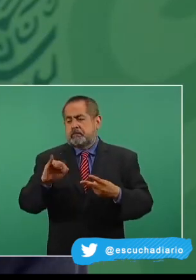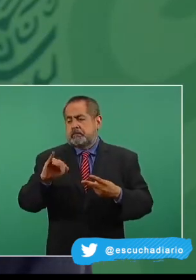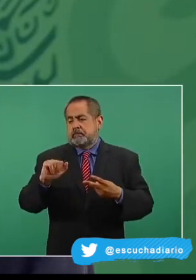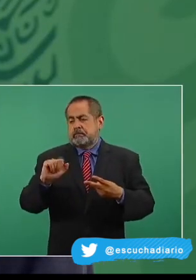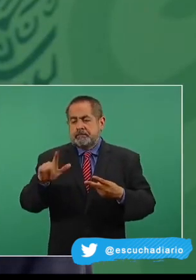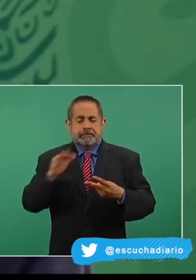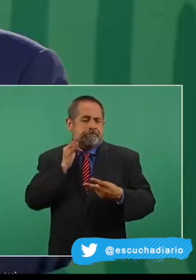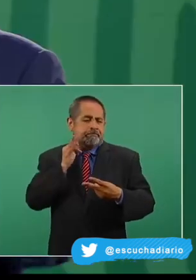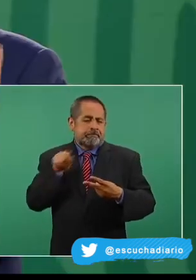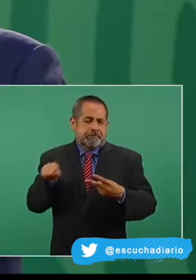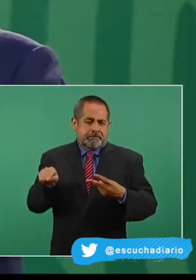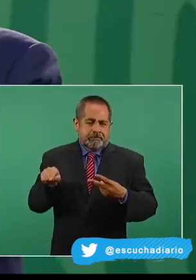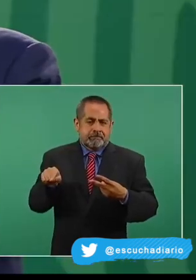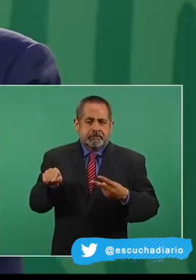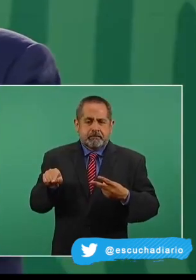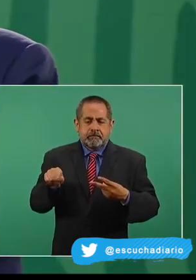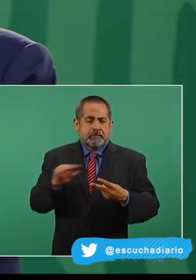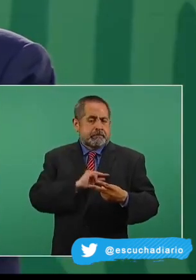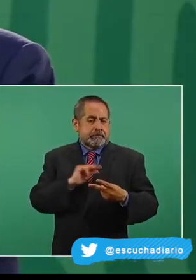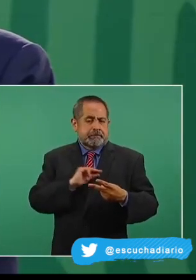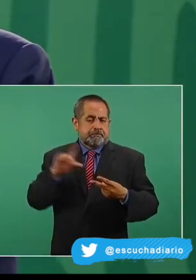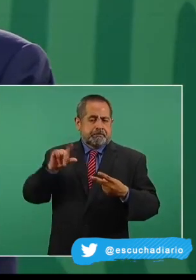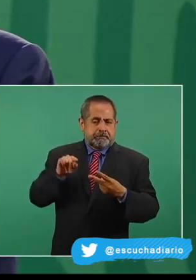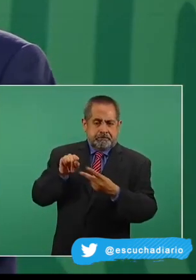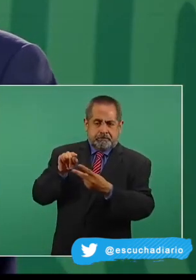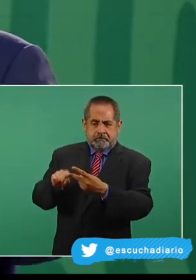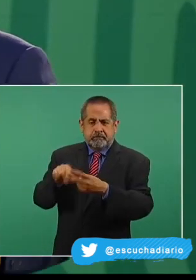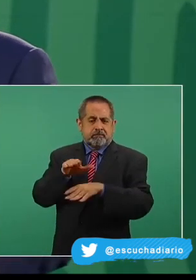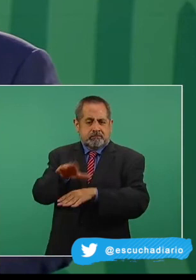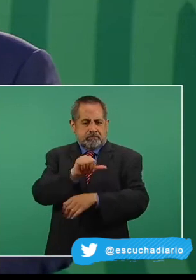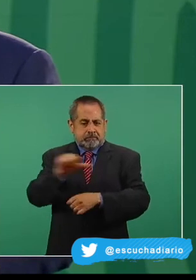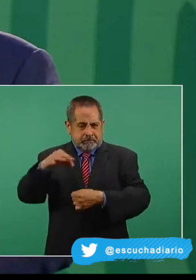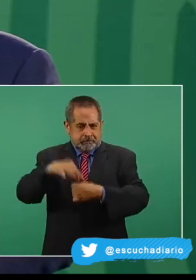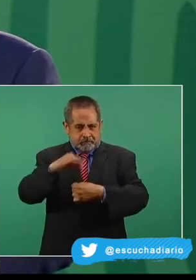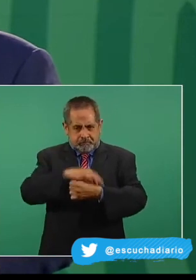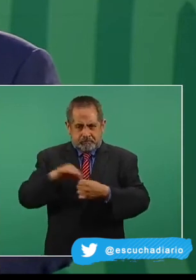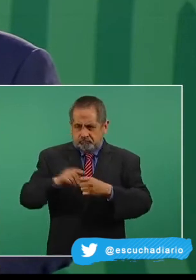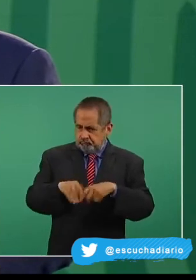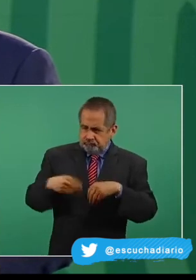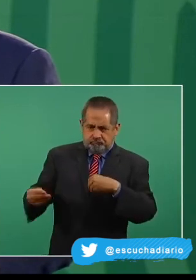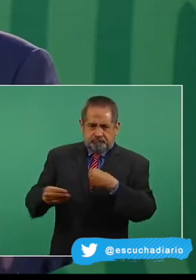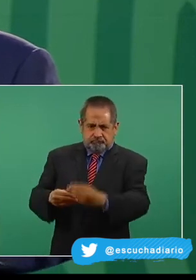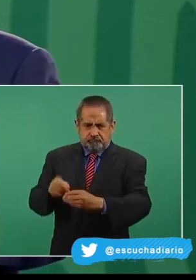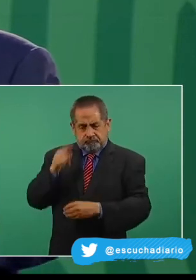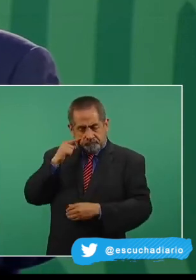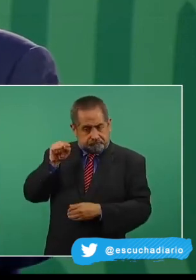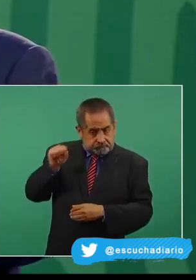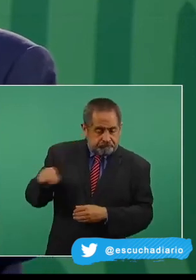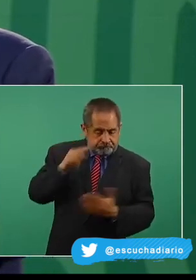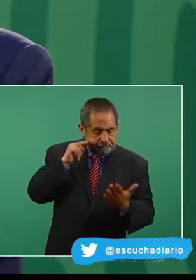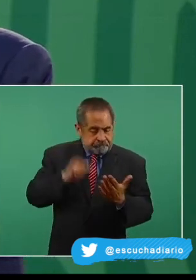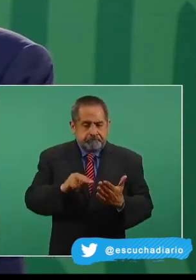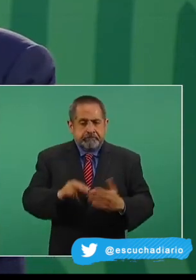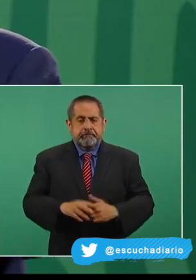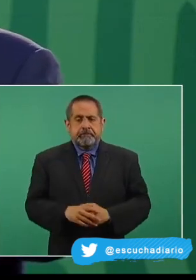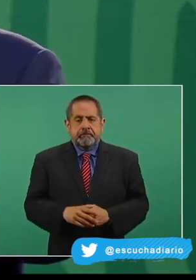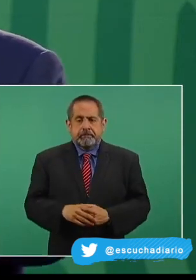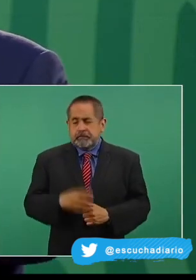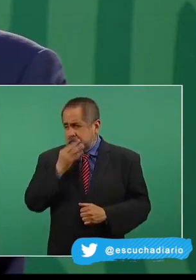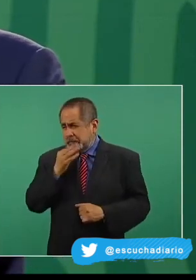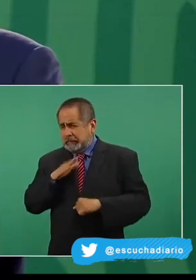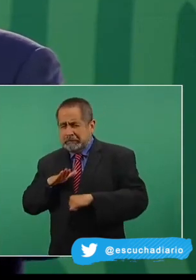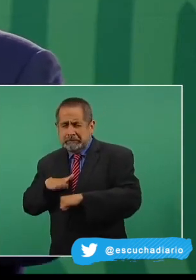relación entre ambas naciones y prevé que se toquen los temas de las vacunas, la migración y el T-MEC, buscando siempre una relación de